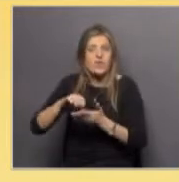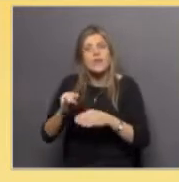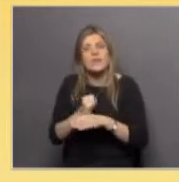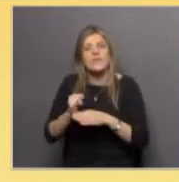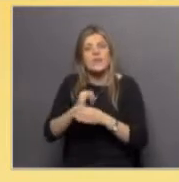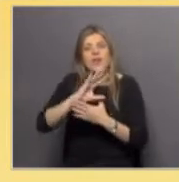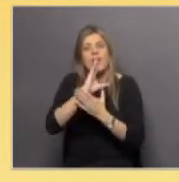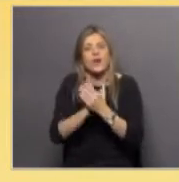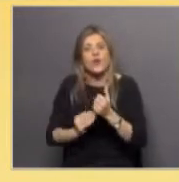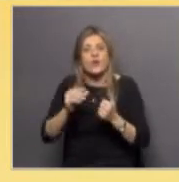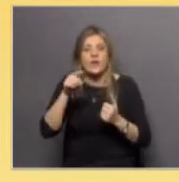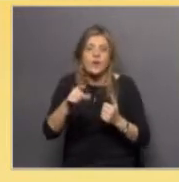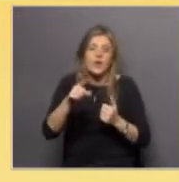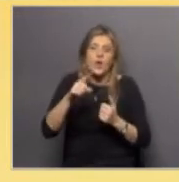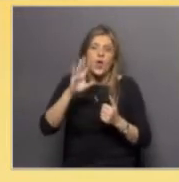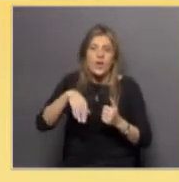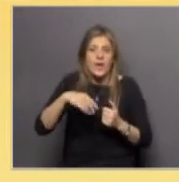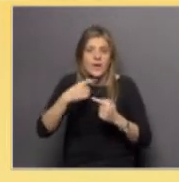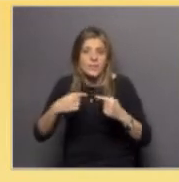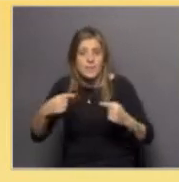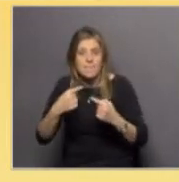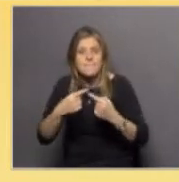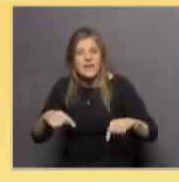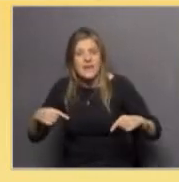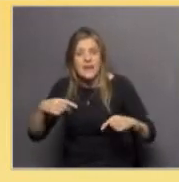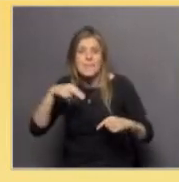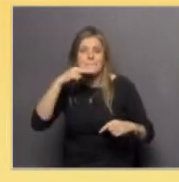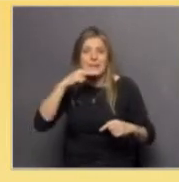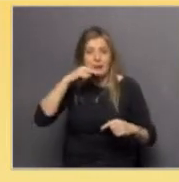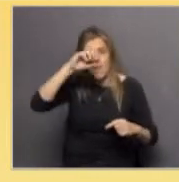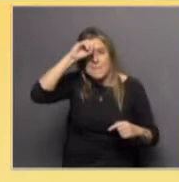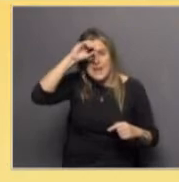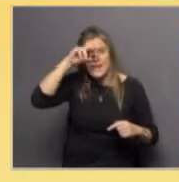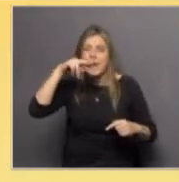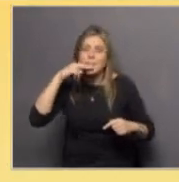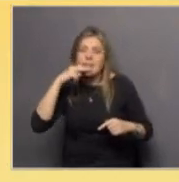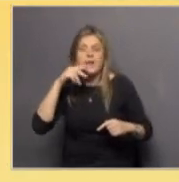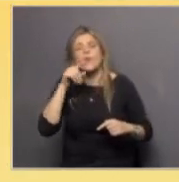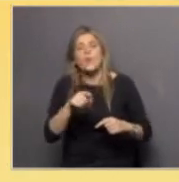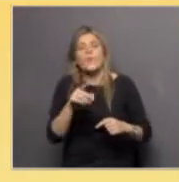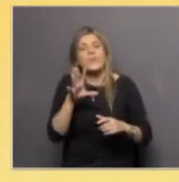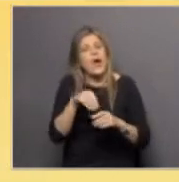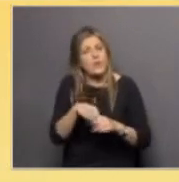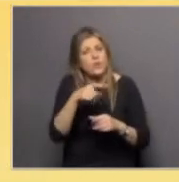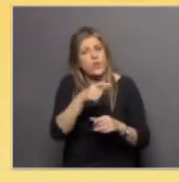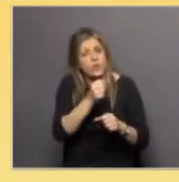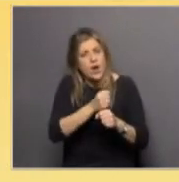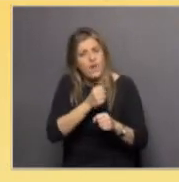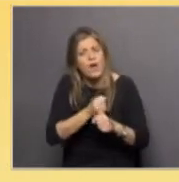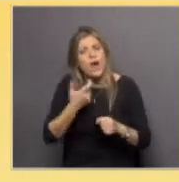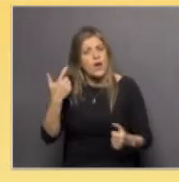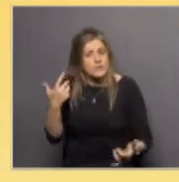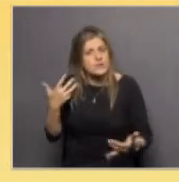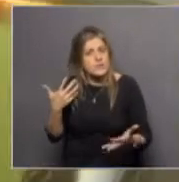Geológico Minero y Metalúrgico. Está bien. Esto se inscribe dentro de una línea más larga de trabajo que tú vienes desarrollando